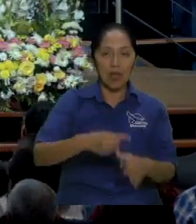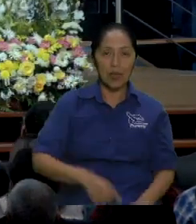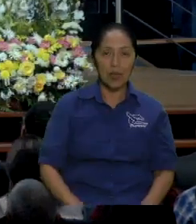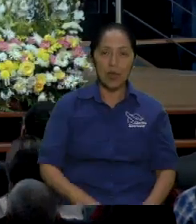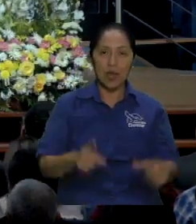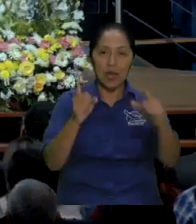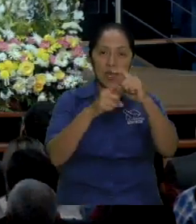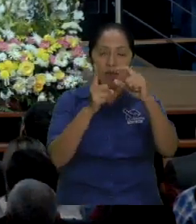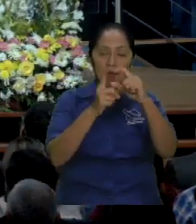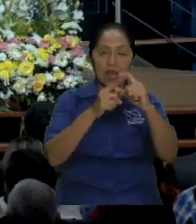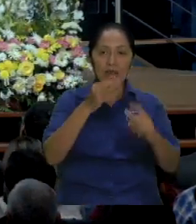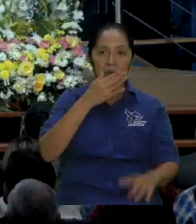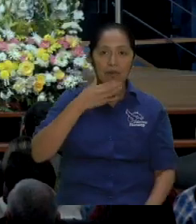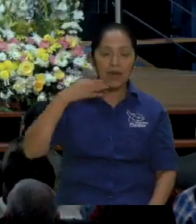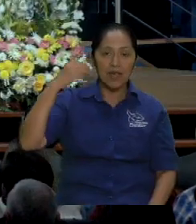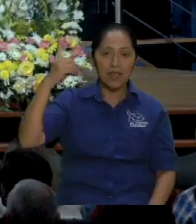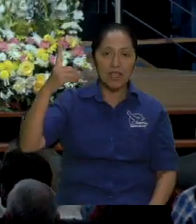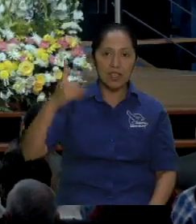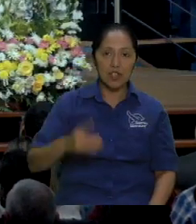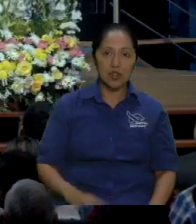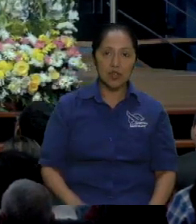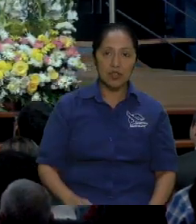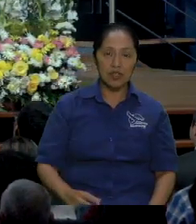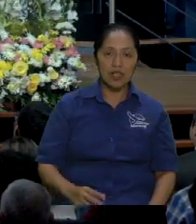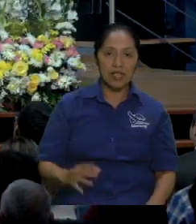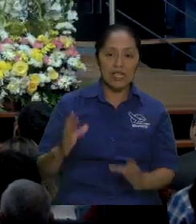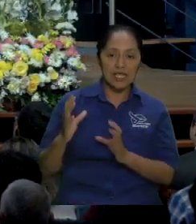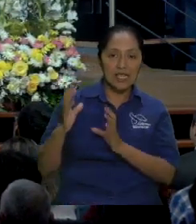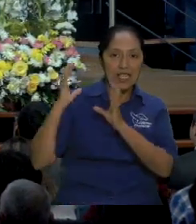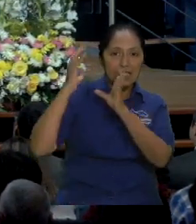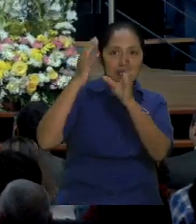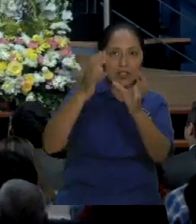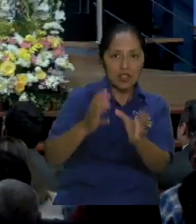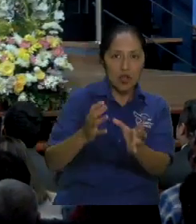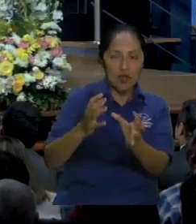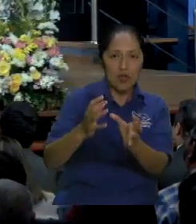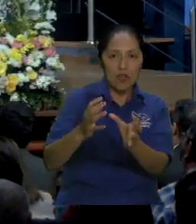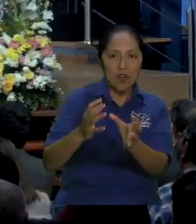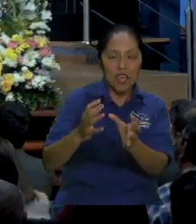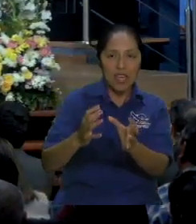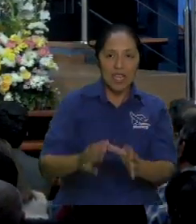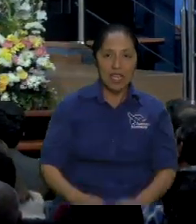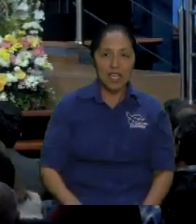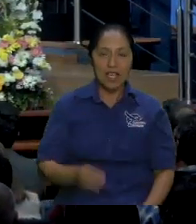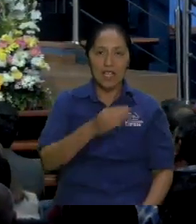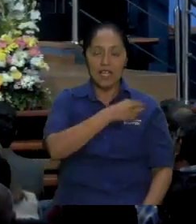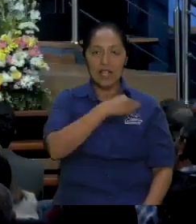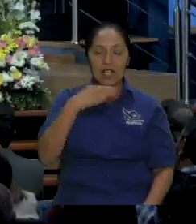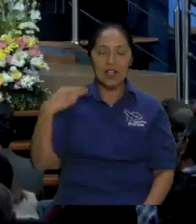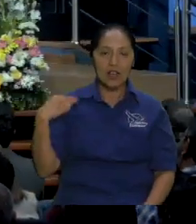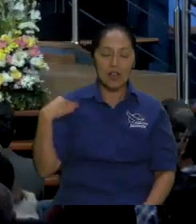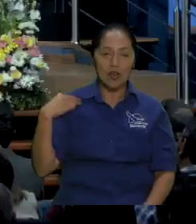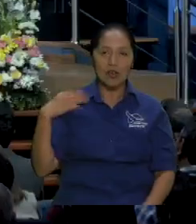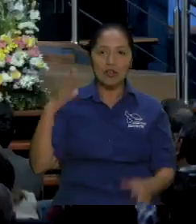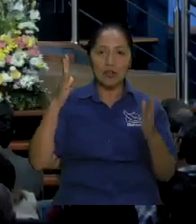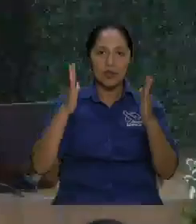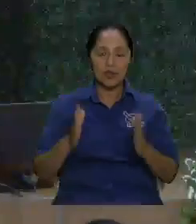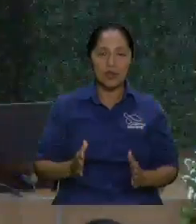batir hasta que saca mantequilla y es que la mantequilla no es la que nosotros conocemos como mantequilla